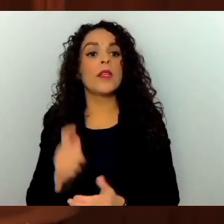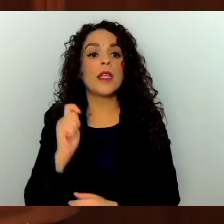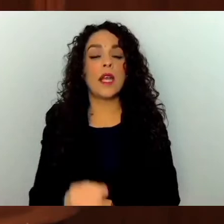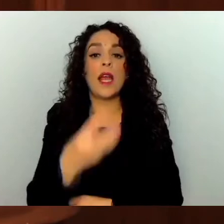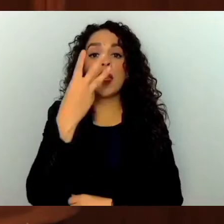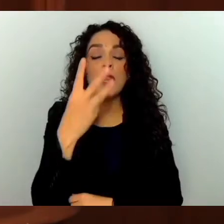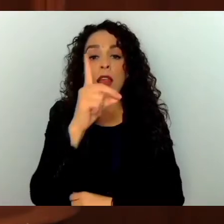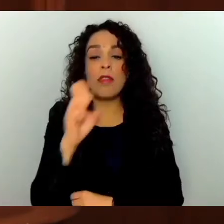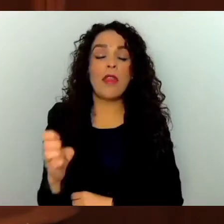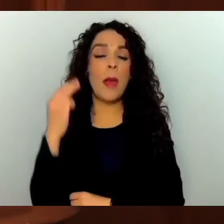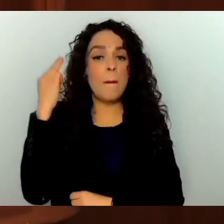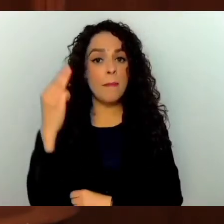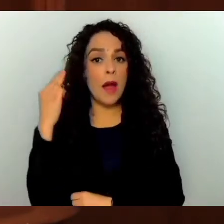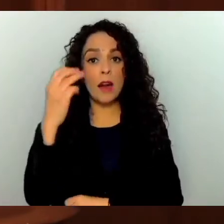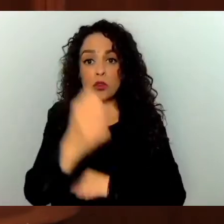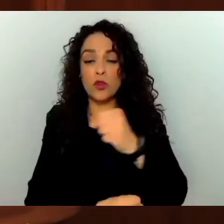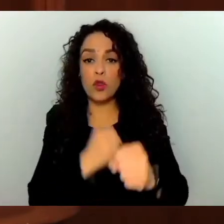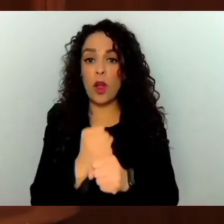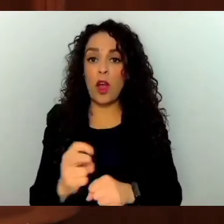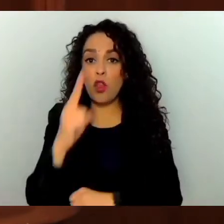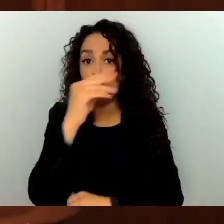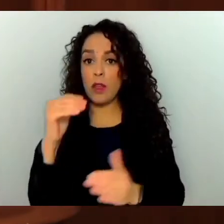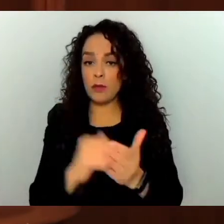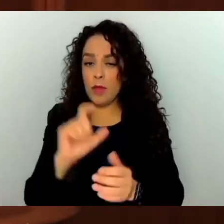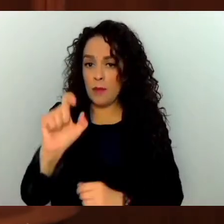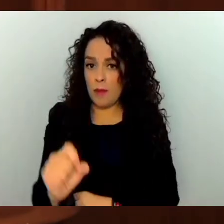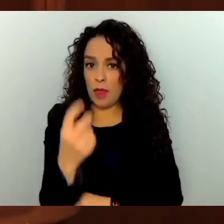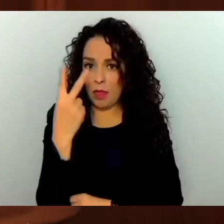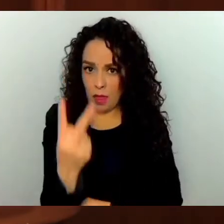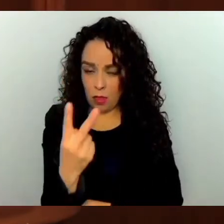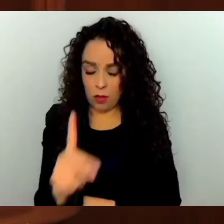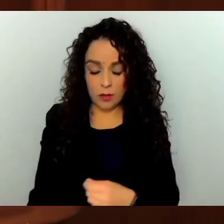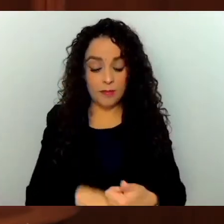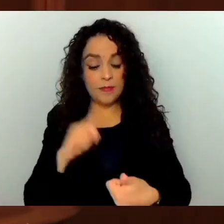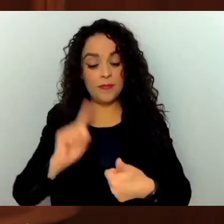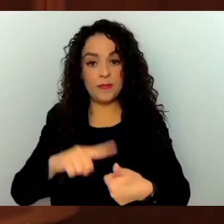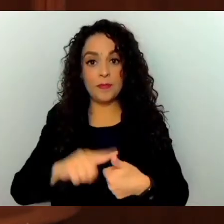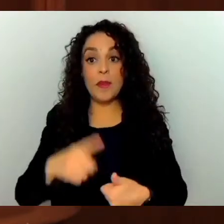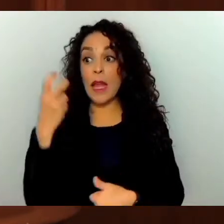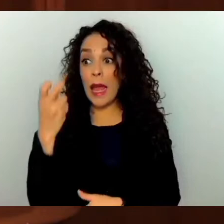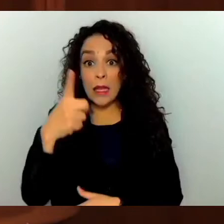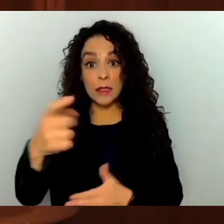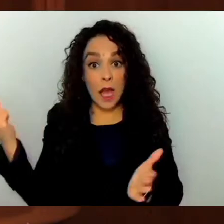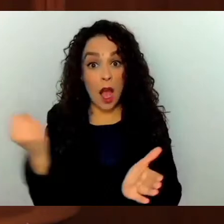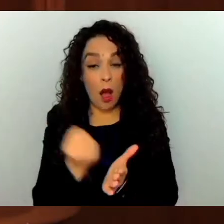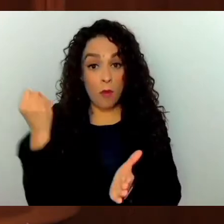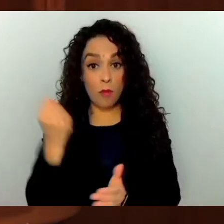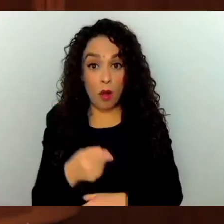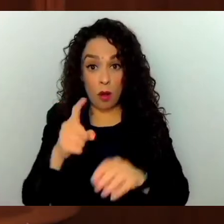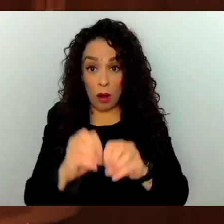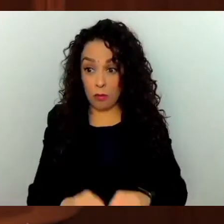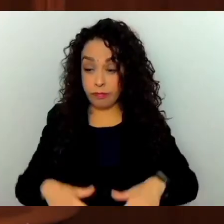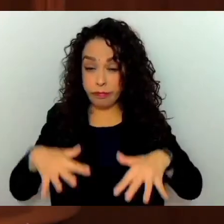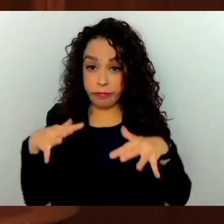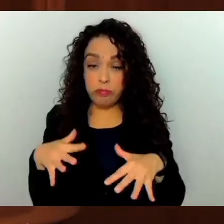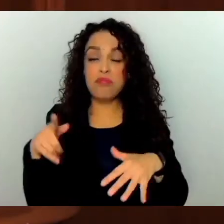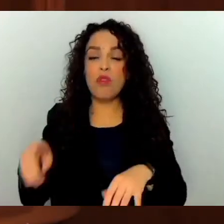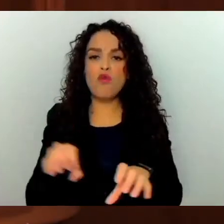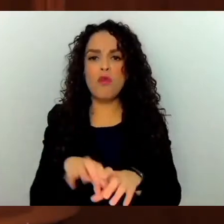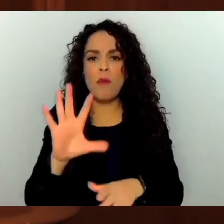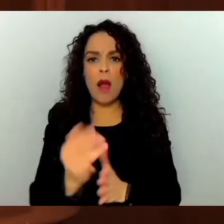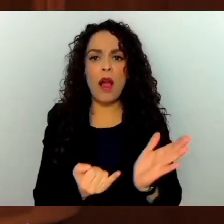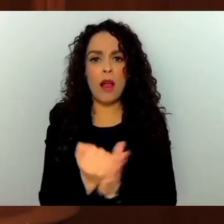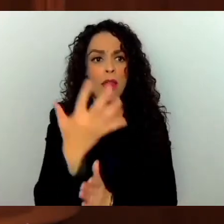2022. Sexto, en la misma forma de su aprobación por el Pleno, el dictamen de selección de hasta 10